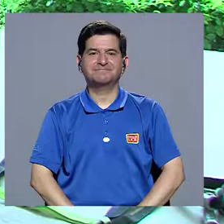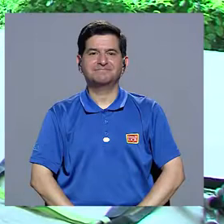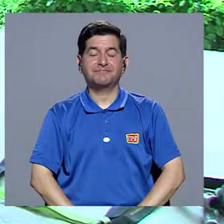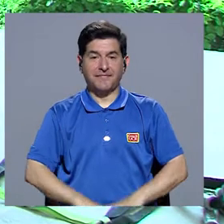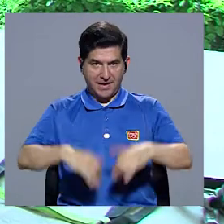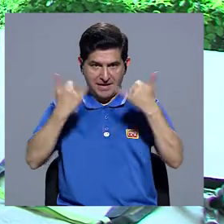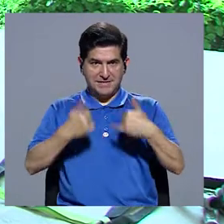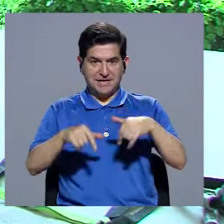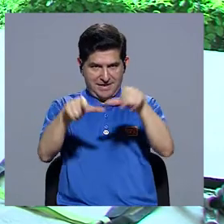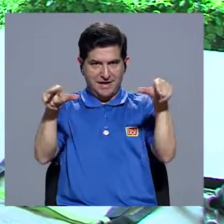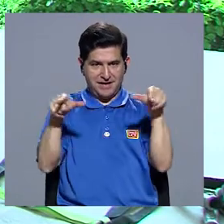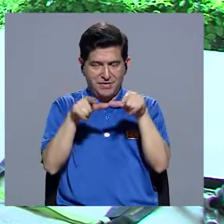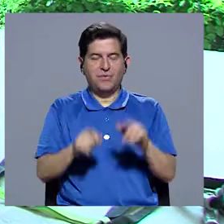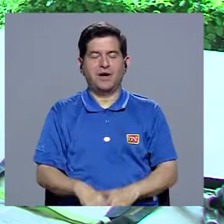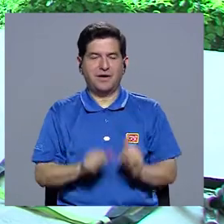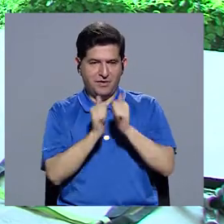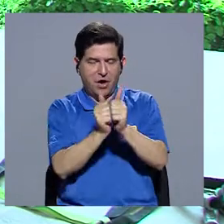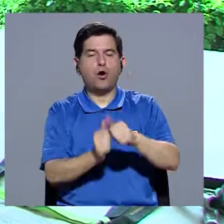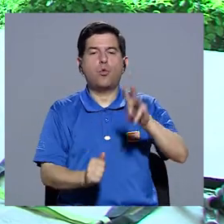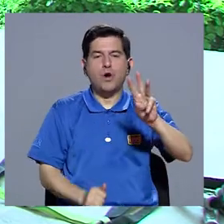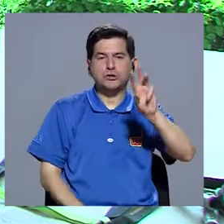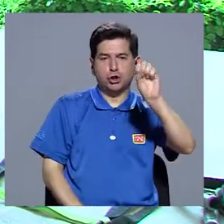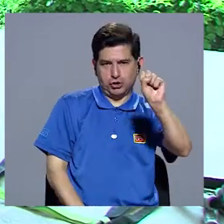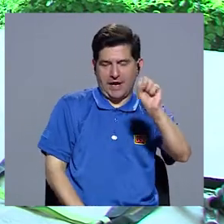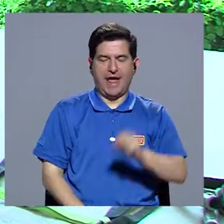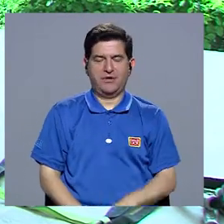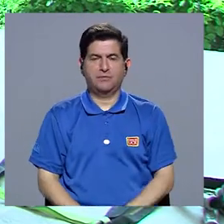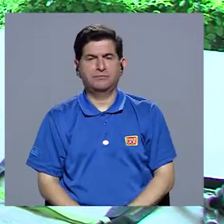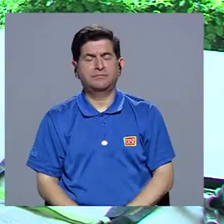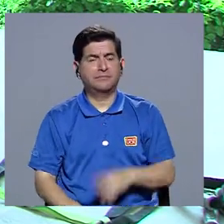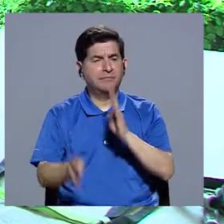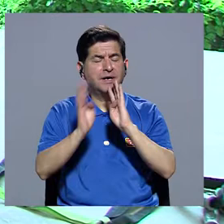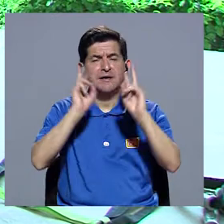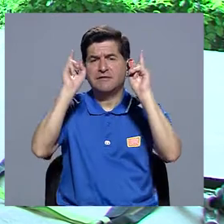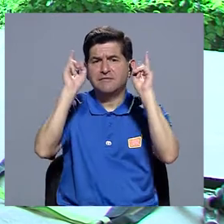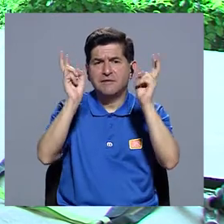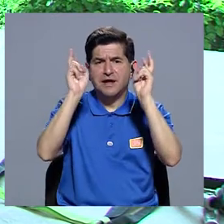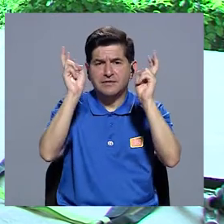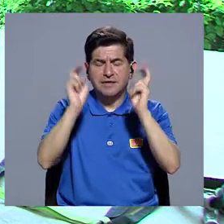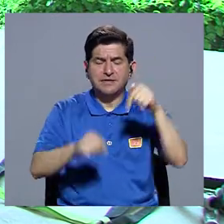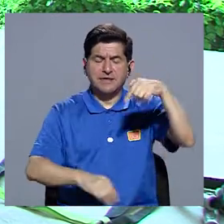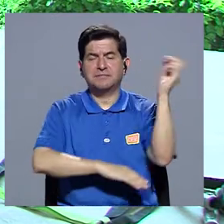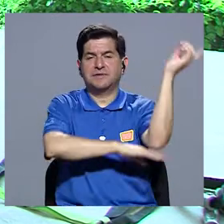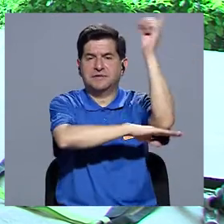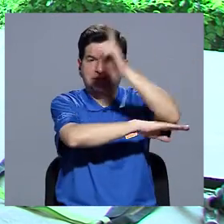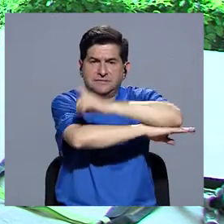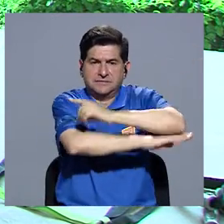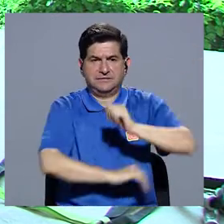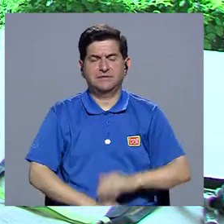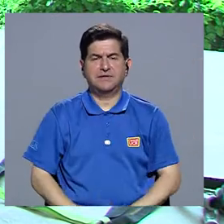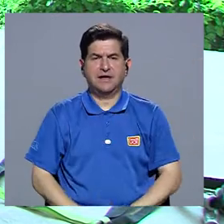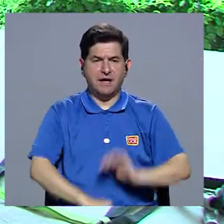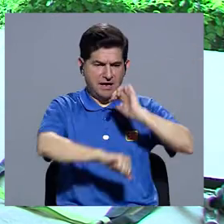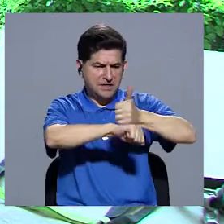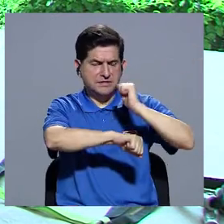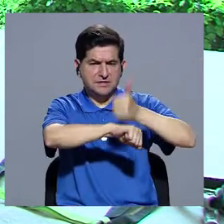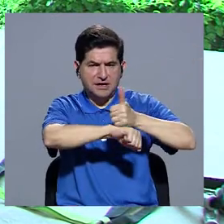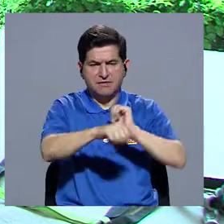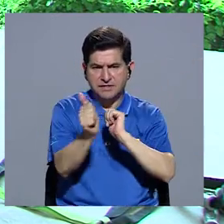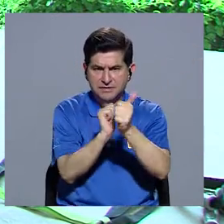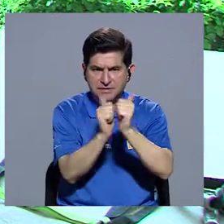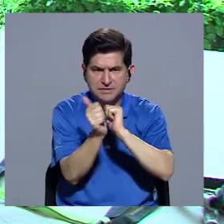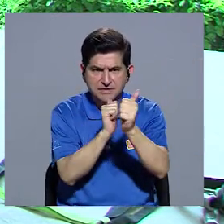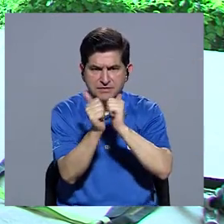Ya estamos acá en compañía de Wilson Solano para hablar del tema que nos trae el día de hoy acerca de la prescripción de